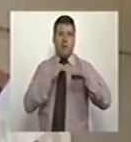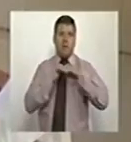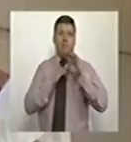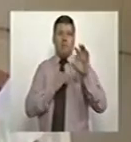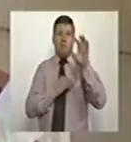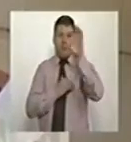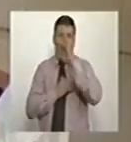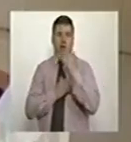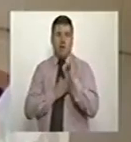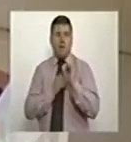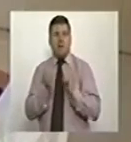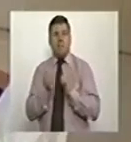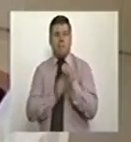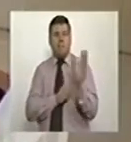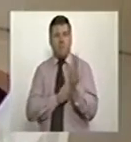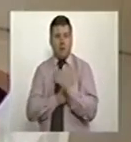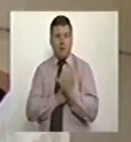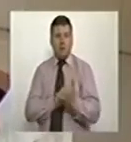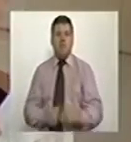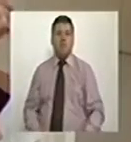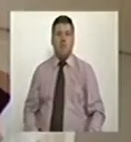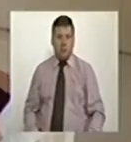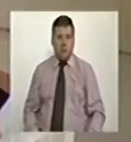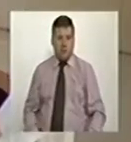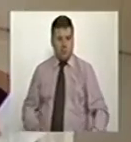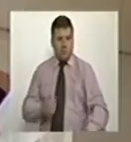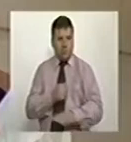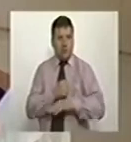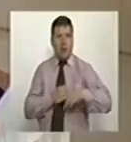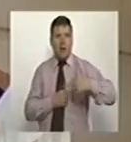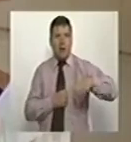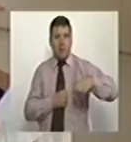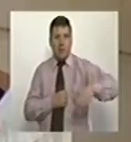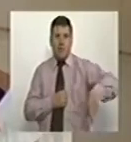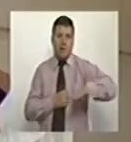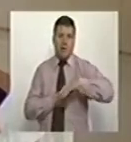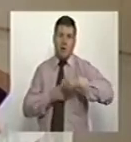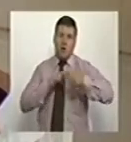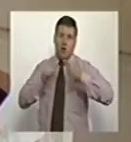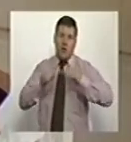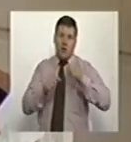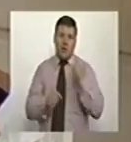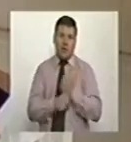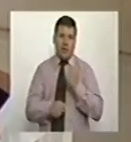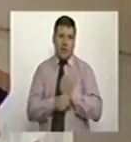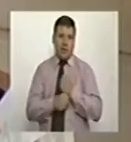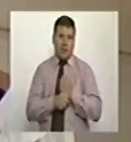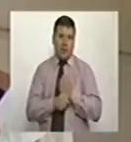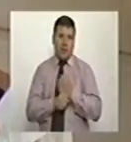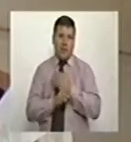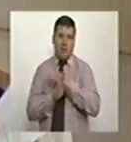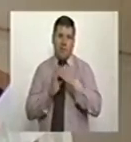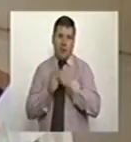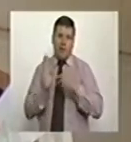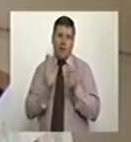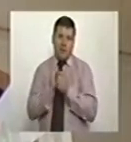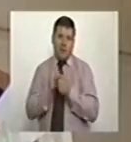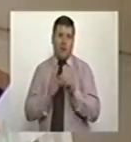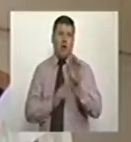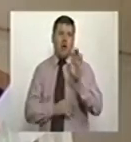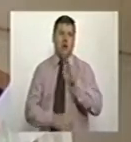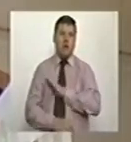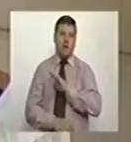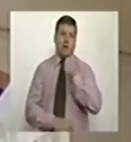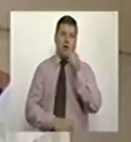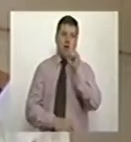países que ya han pasado en toda esta parte. La básica primaria, con competencias laborales en la media educacional, noveno,